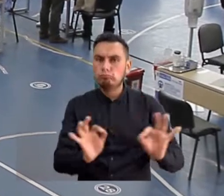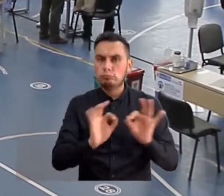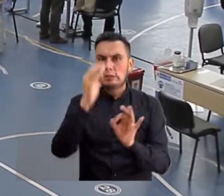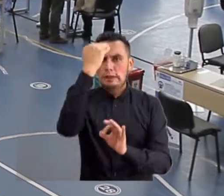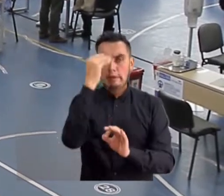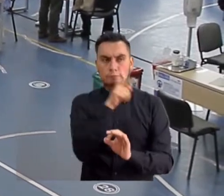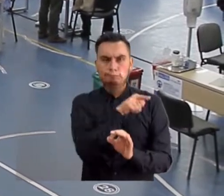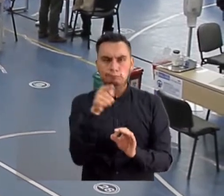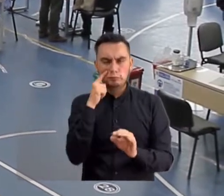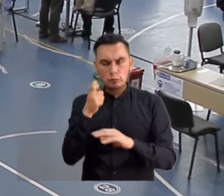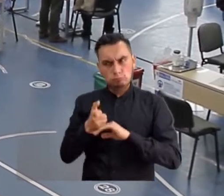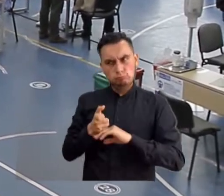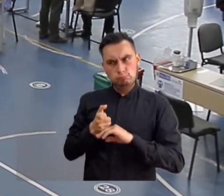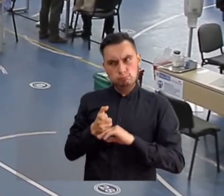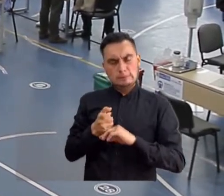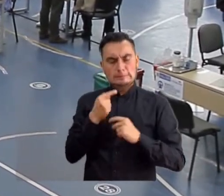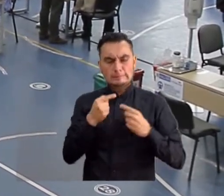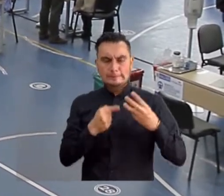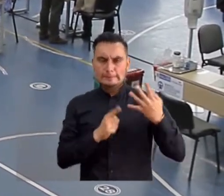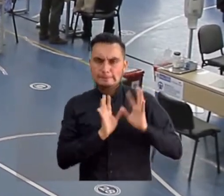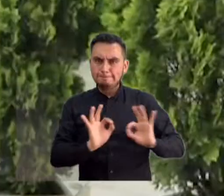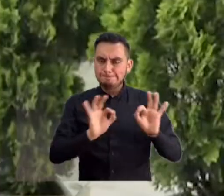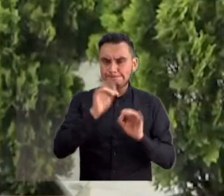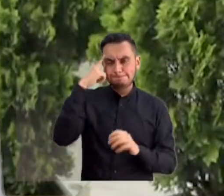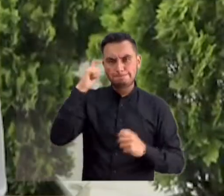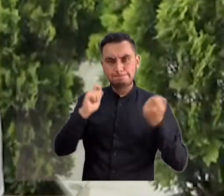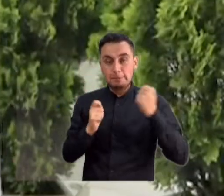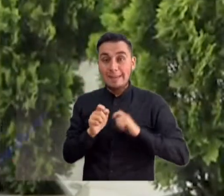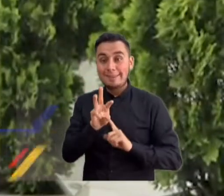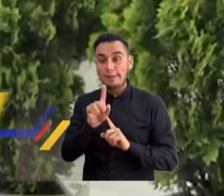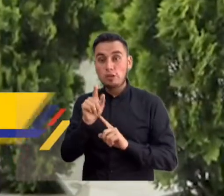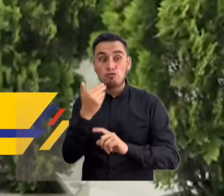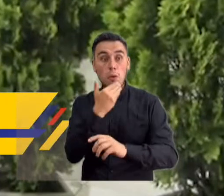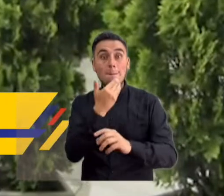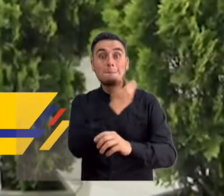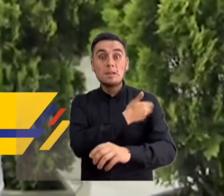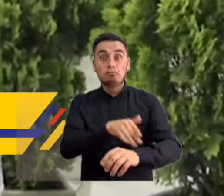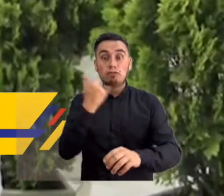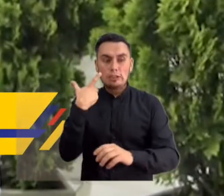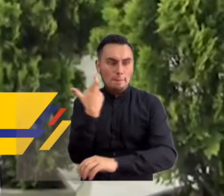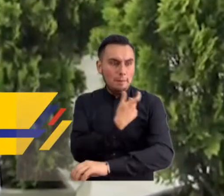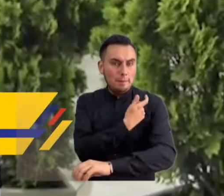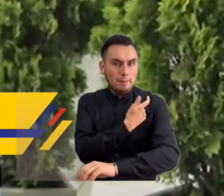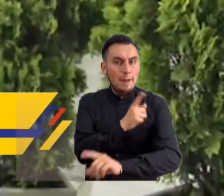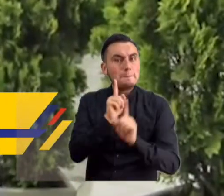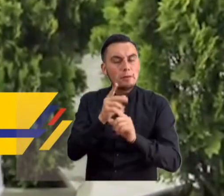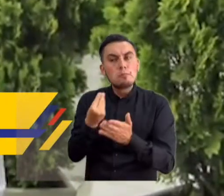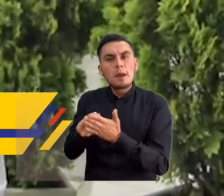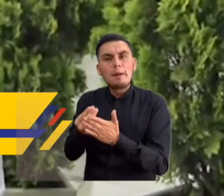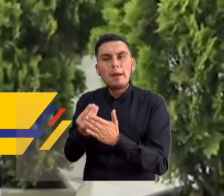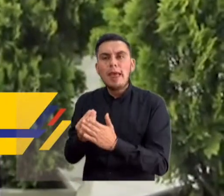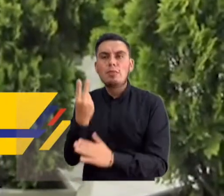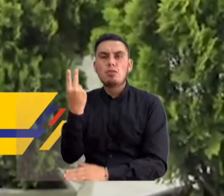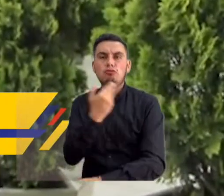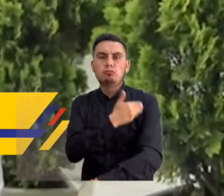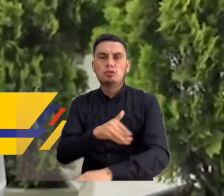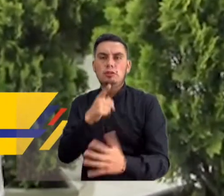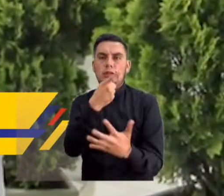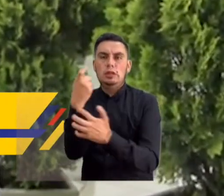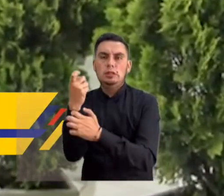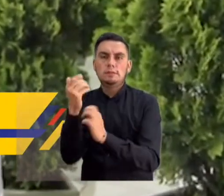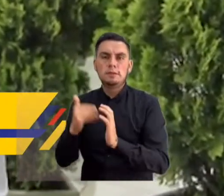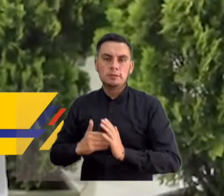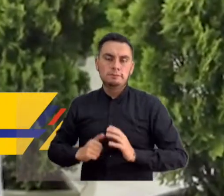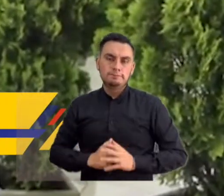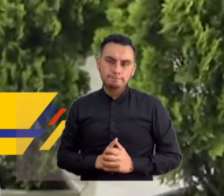Contraloría General hay varios puntos que generan preocupación. De 31 millones de dosis que se han aplicado hasta la fecha, solo se han pagado 2